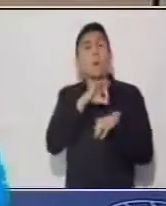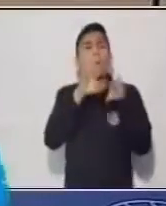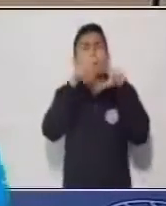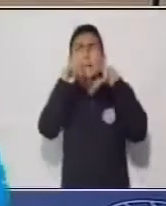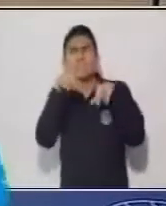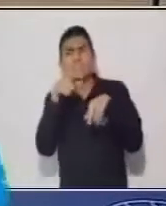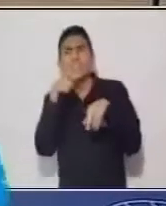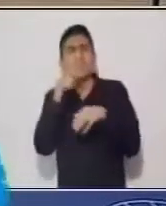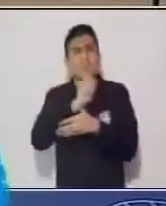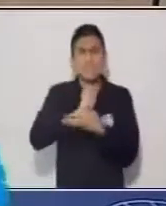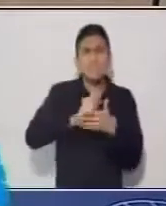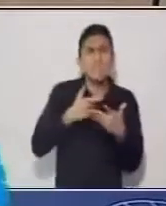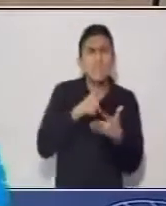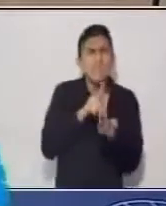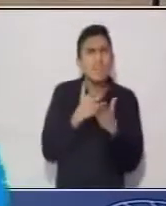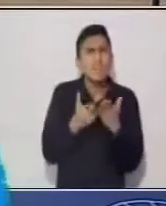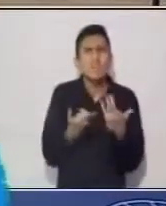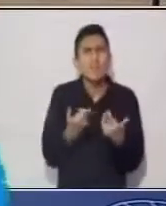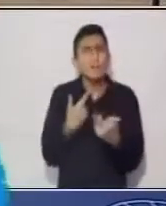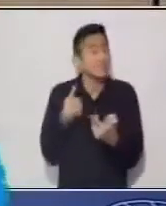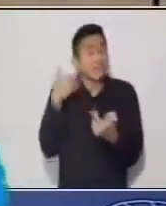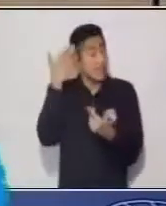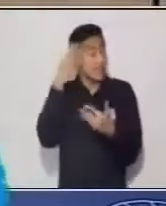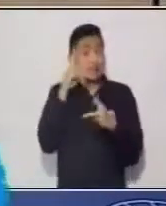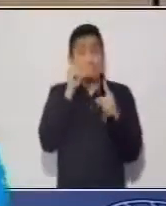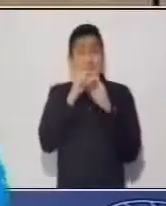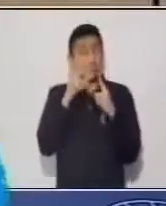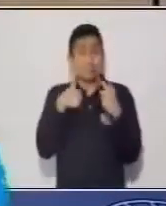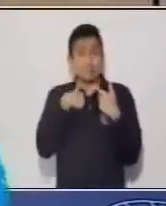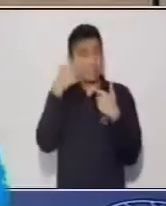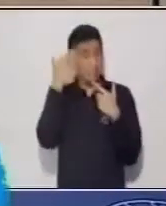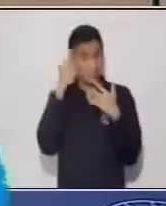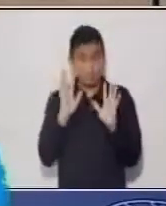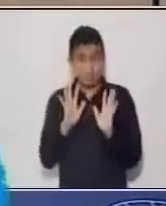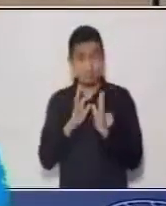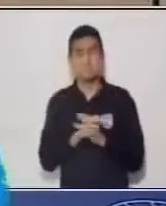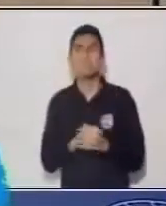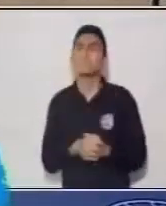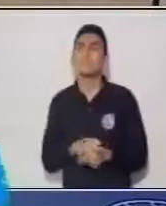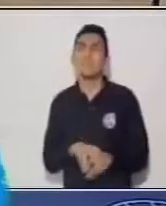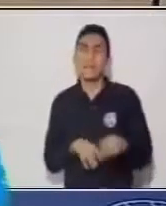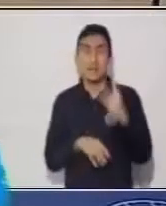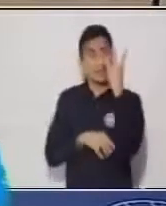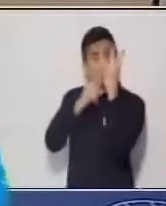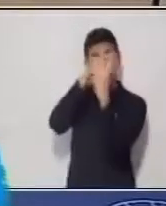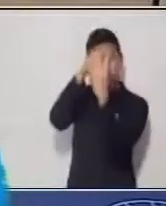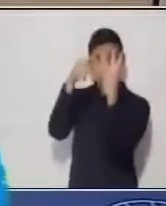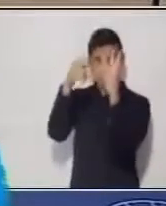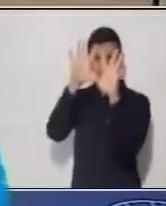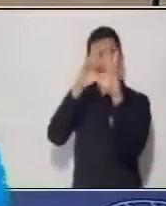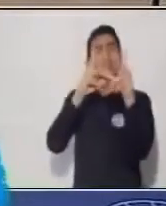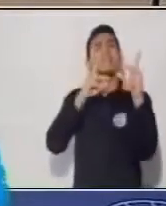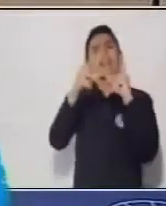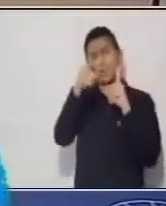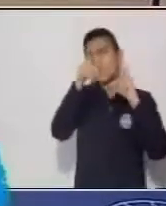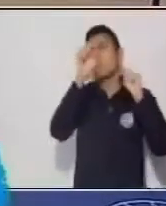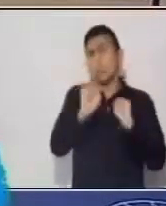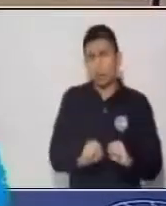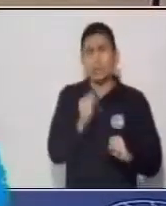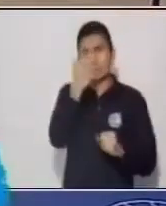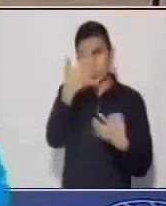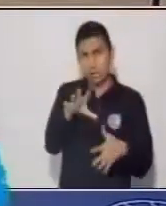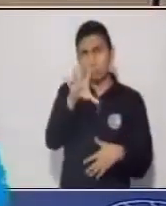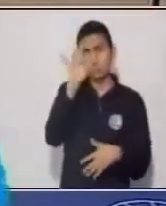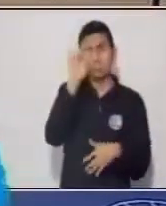o quién es el que nos está diciendo esas palabras entonces tenemos tres tipos de diálogos que tú vas a encontrar